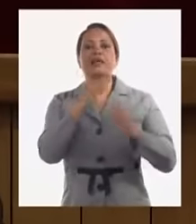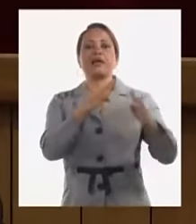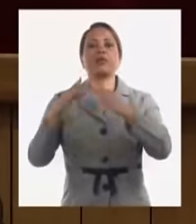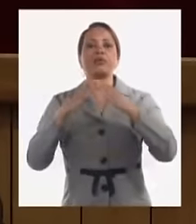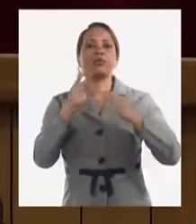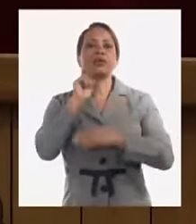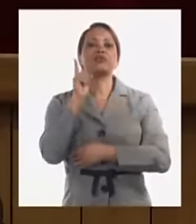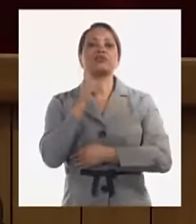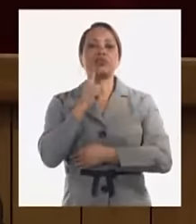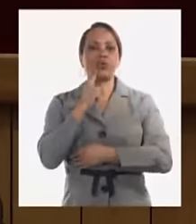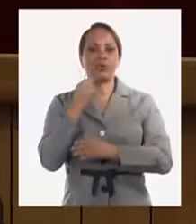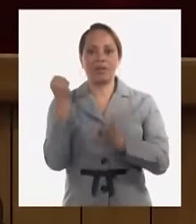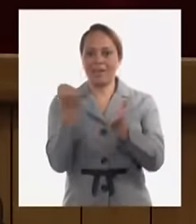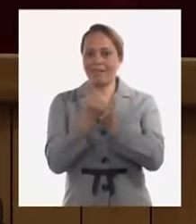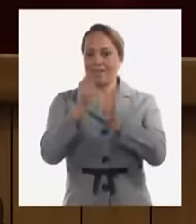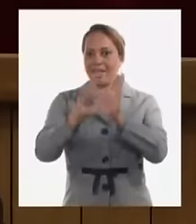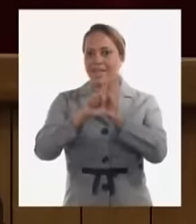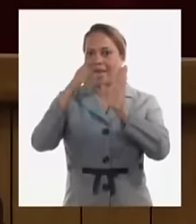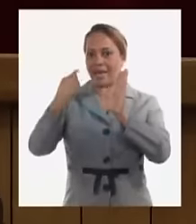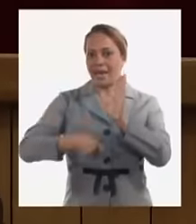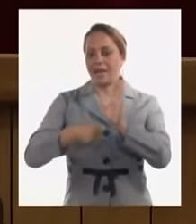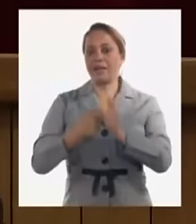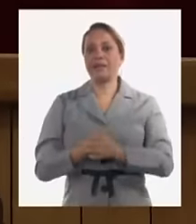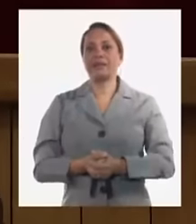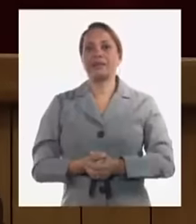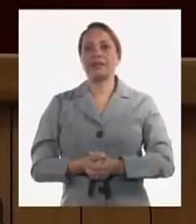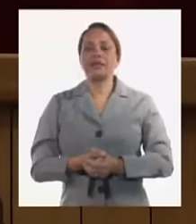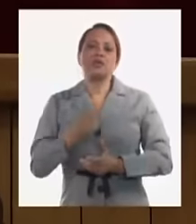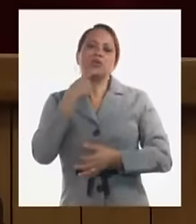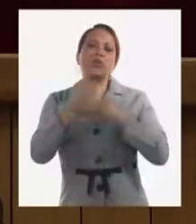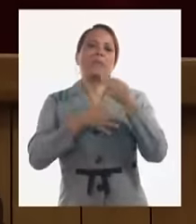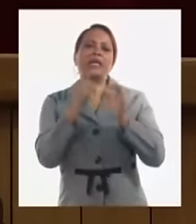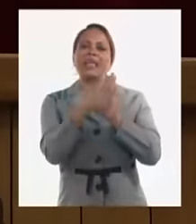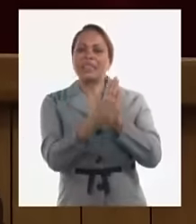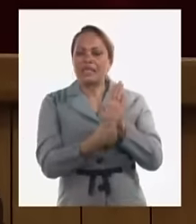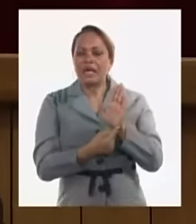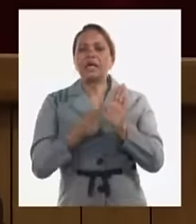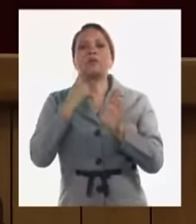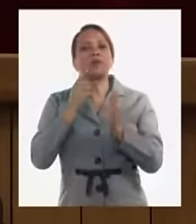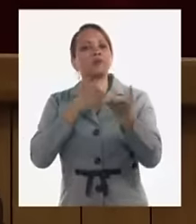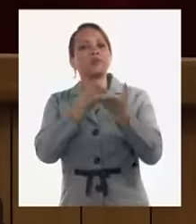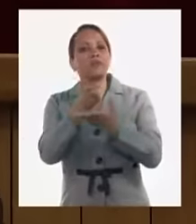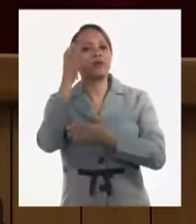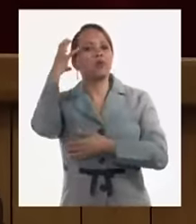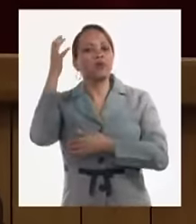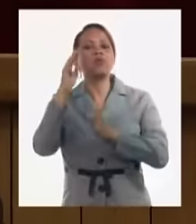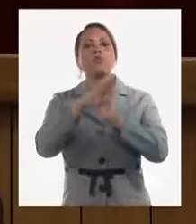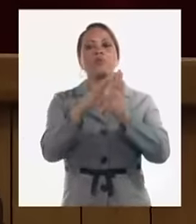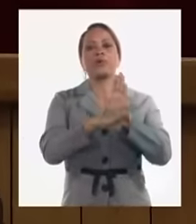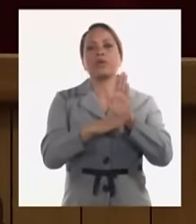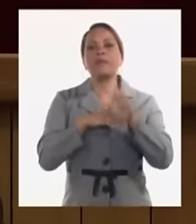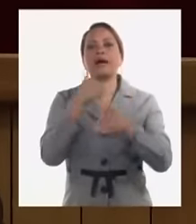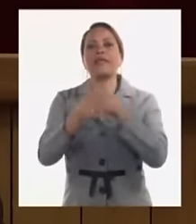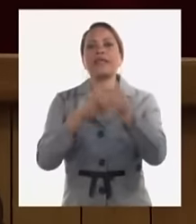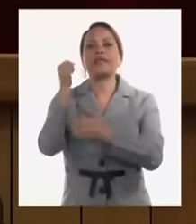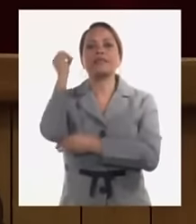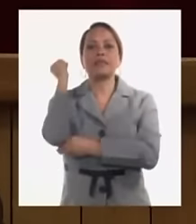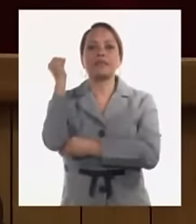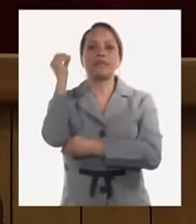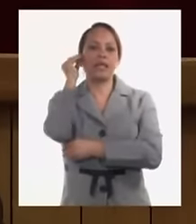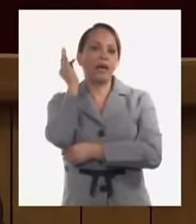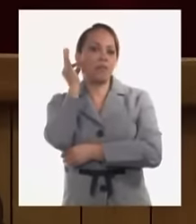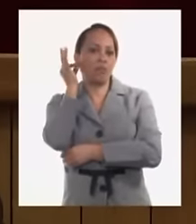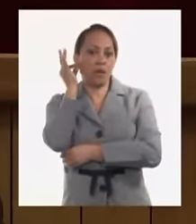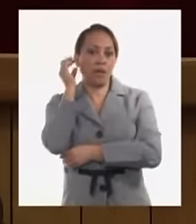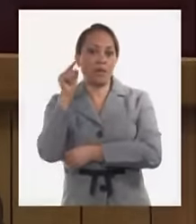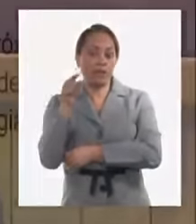sorda del país no le voy a dar detalles pero saben que se sigue desde el gobierno de un programa de adelanto de la mujer donde